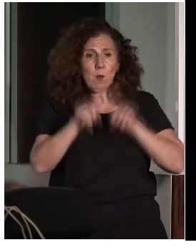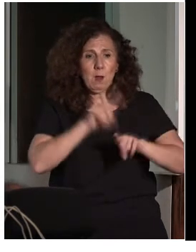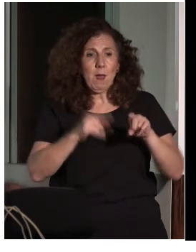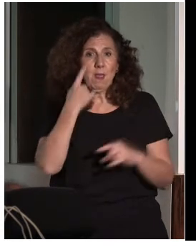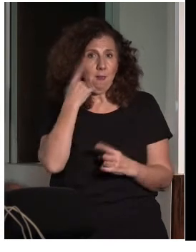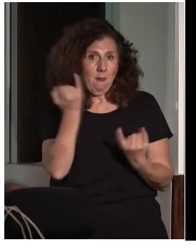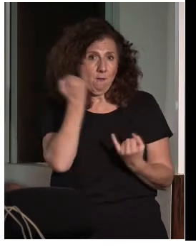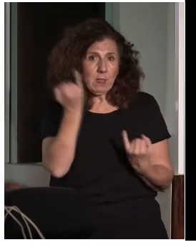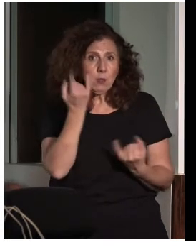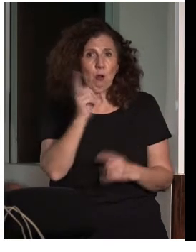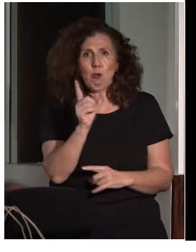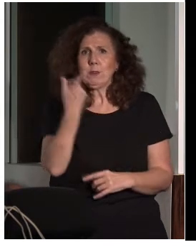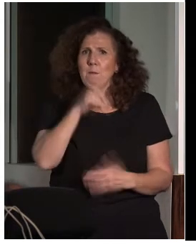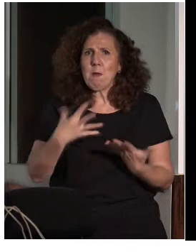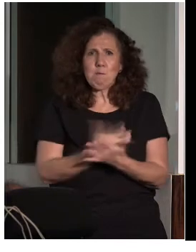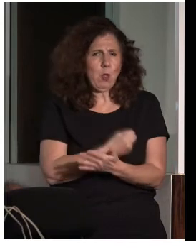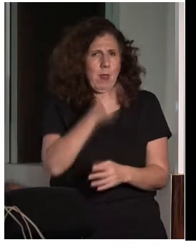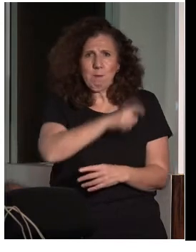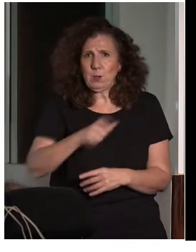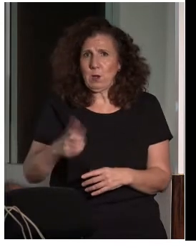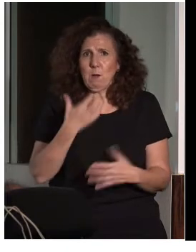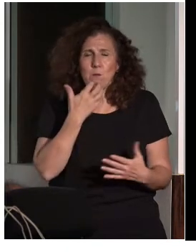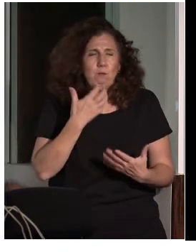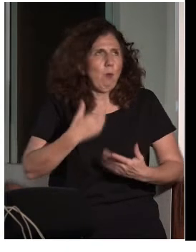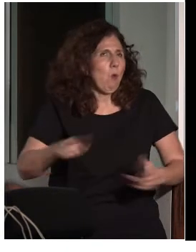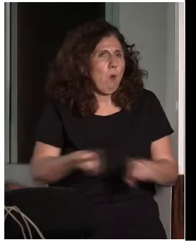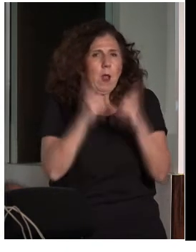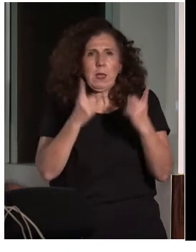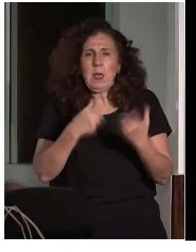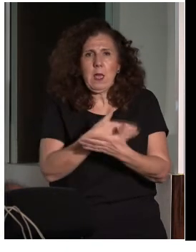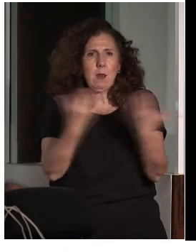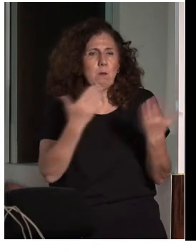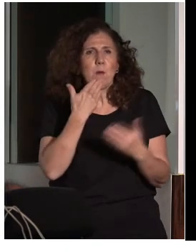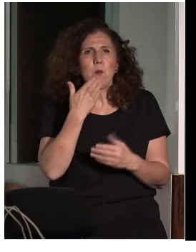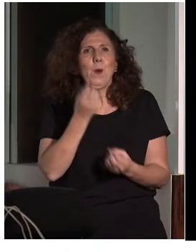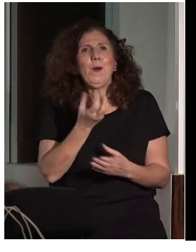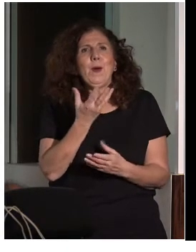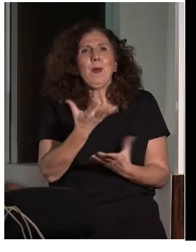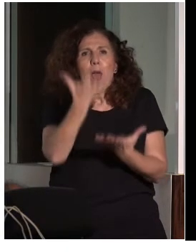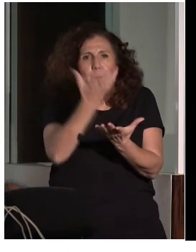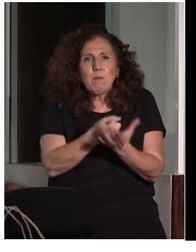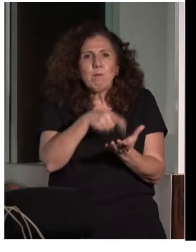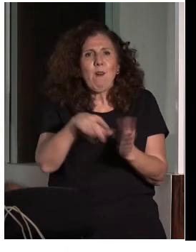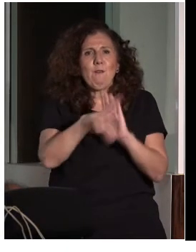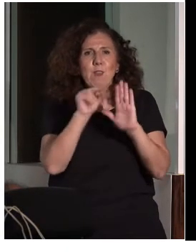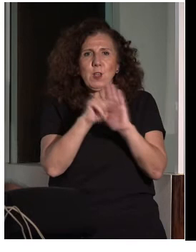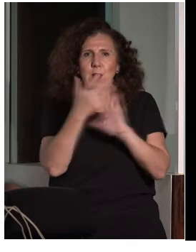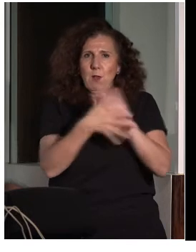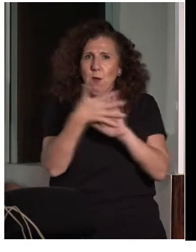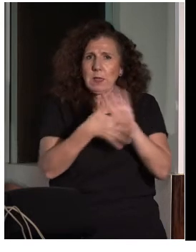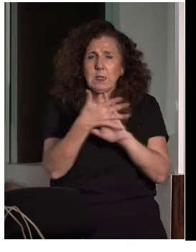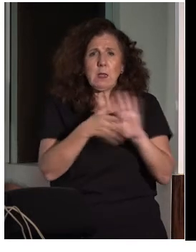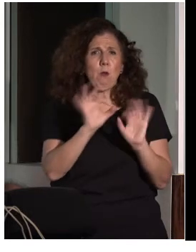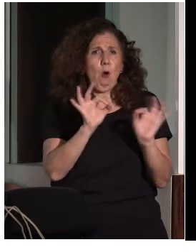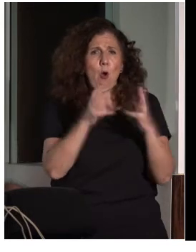qué? Porque aquí podemos volcar cualquier tipo de accesibilidad, o vídeos en lengua de signos, o contenidos en lectura